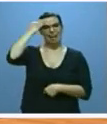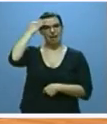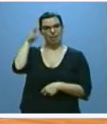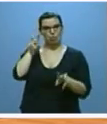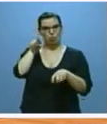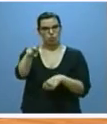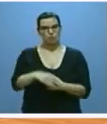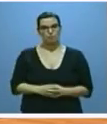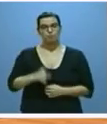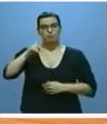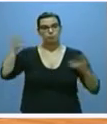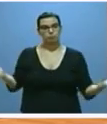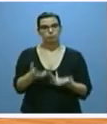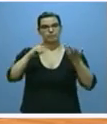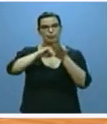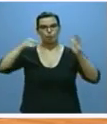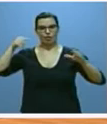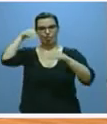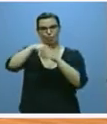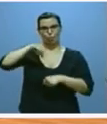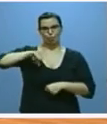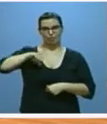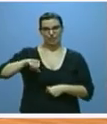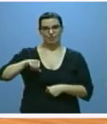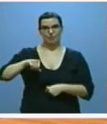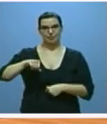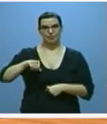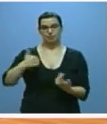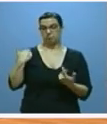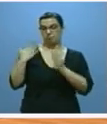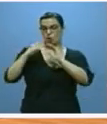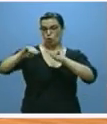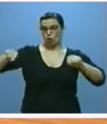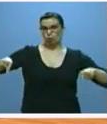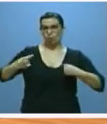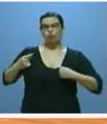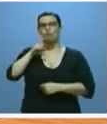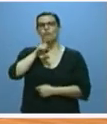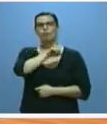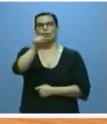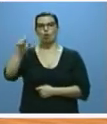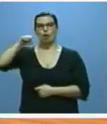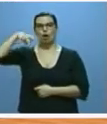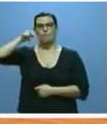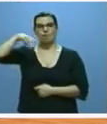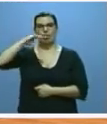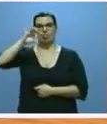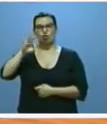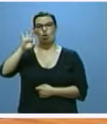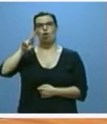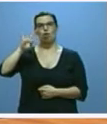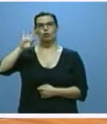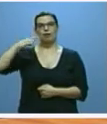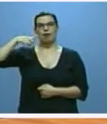impulsado la renovación de las tecnologías hospitalarias. El reciente convenio firmado con la Fundación Amancio Ortega nos va a permitir anticipar